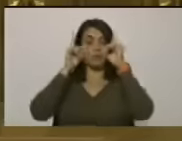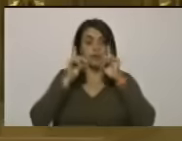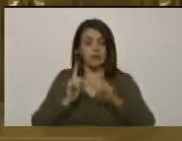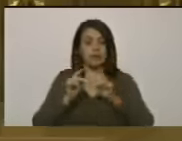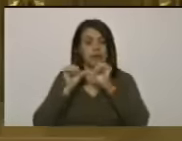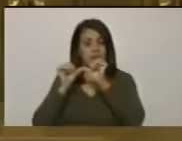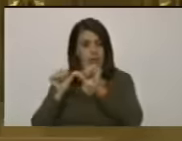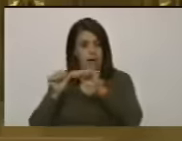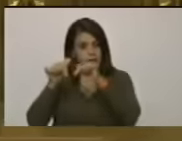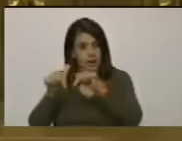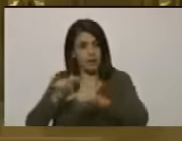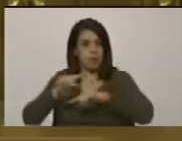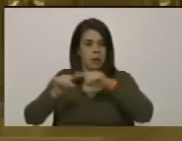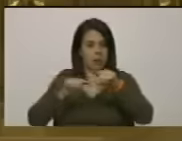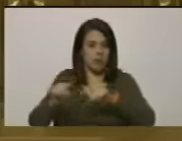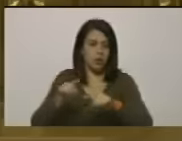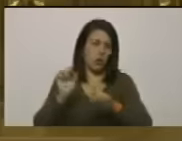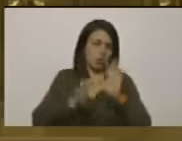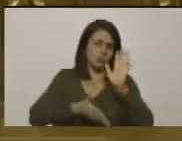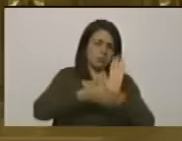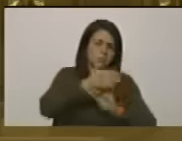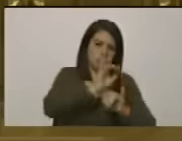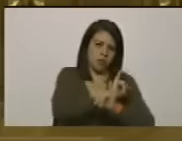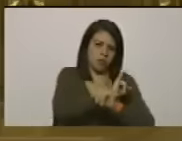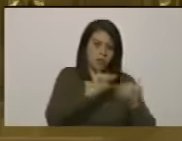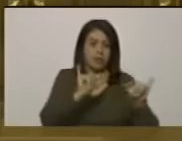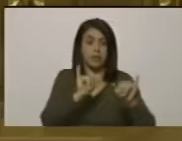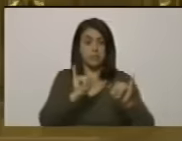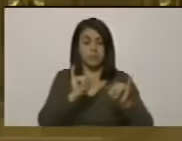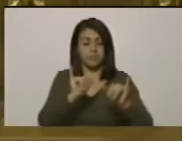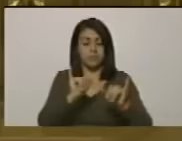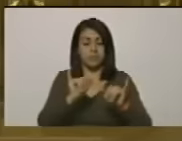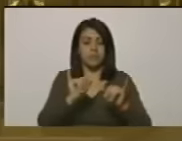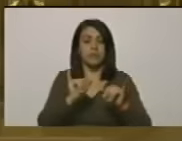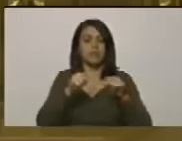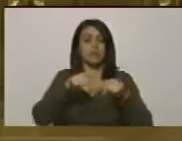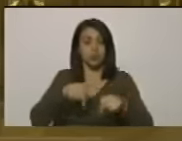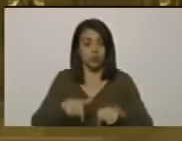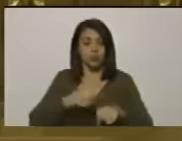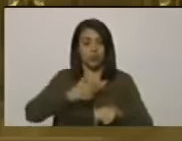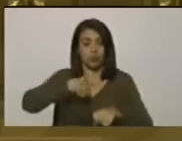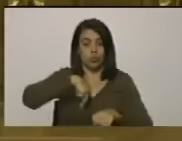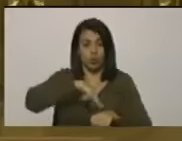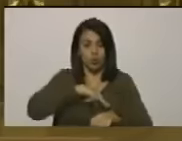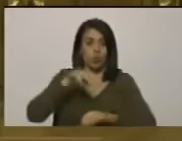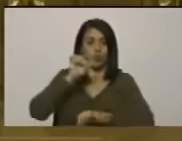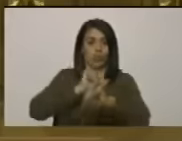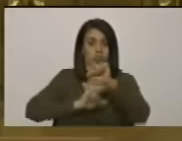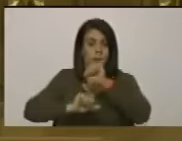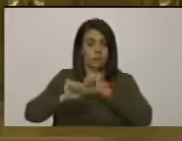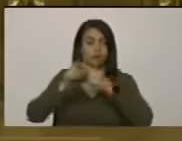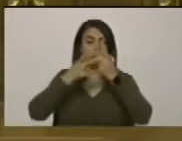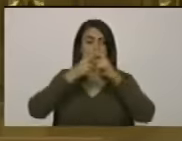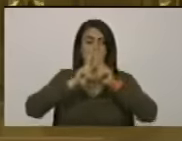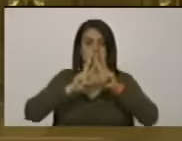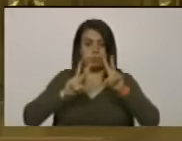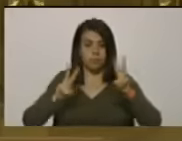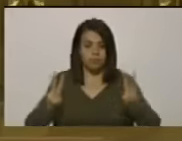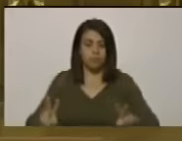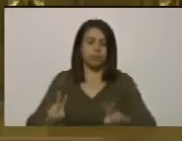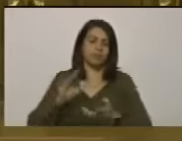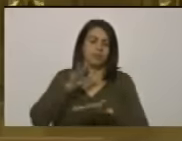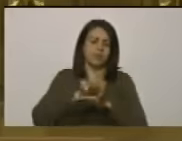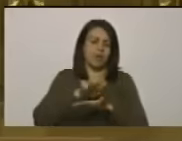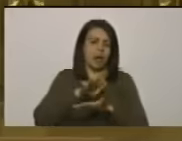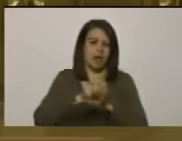quién se queda y quién se va. De tal manera que nosotros como somos defensores de la paz y de